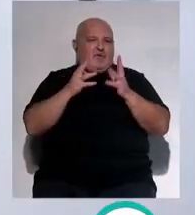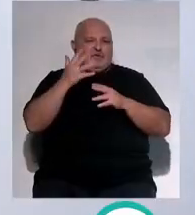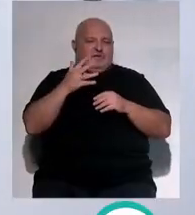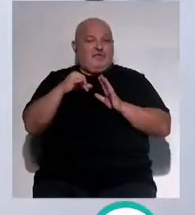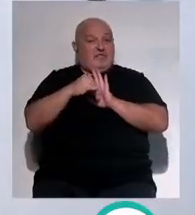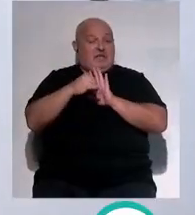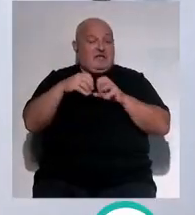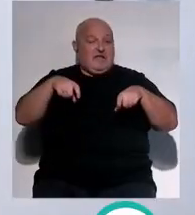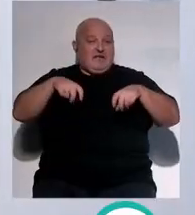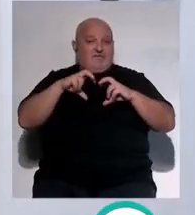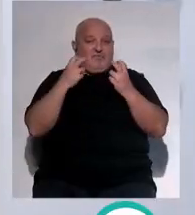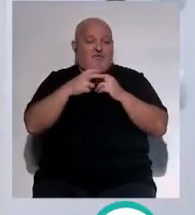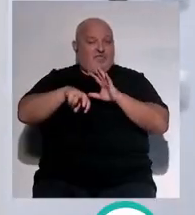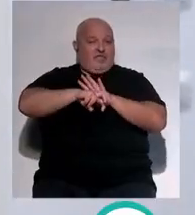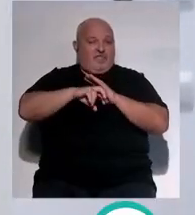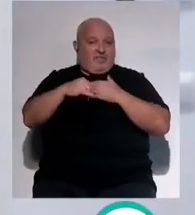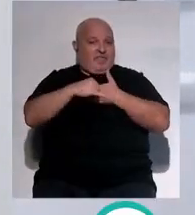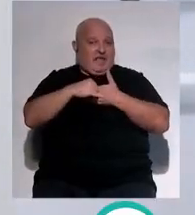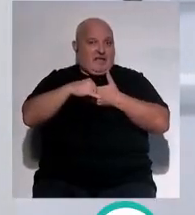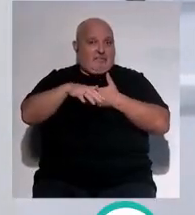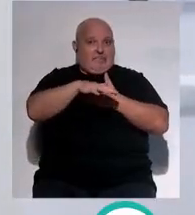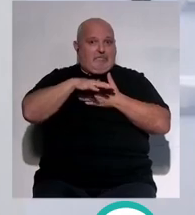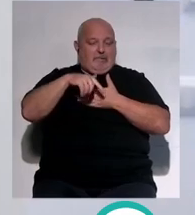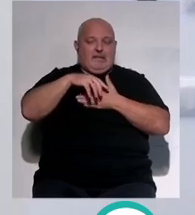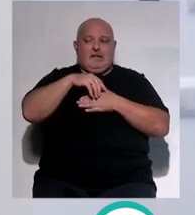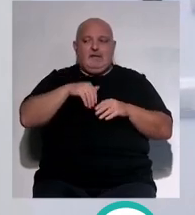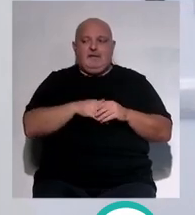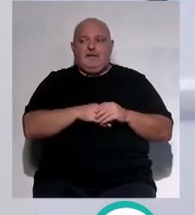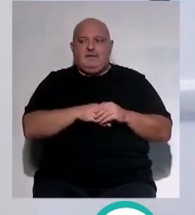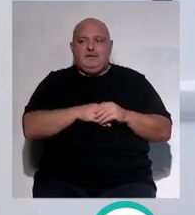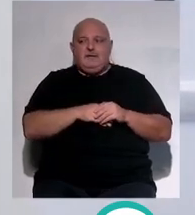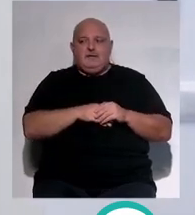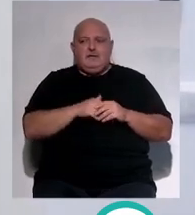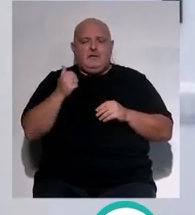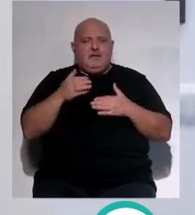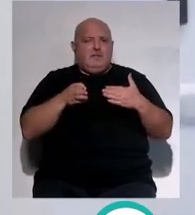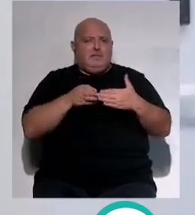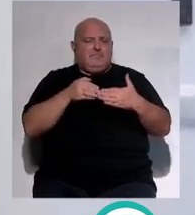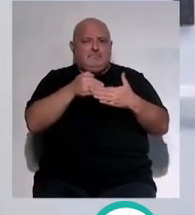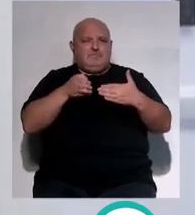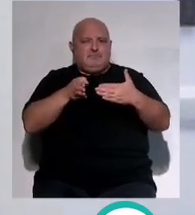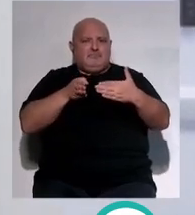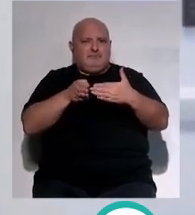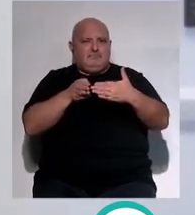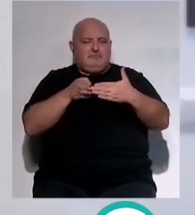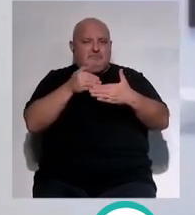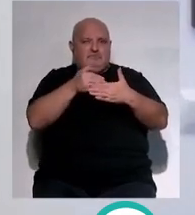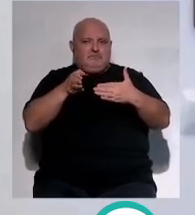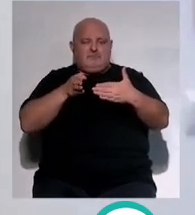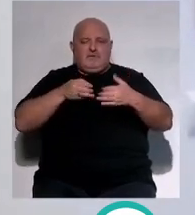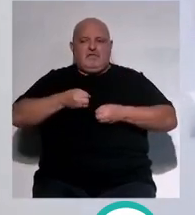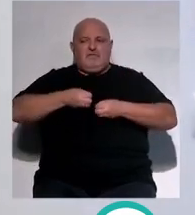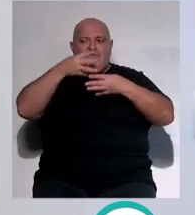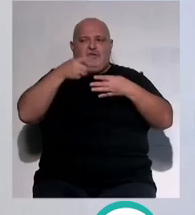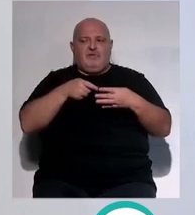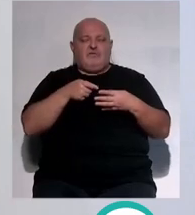estadio Nueva Mirandilla donde tenéis el hospital exacto hace esquina la zona el edificio